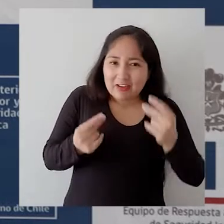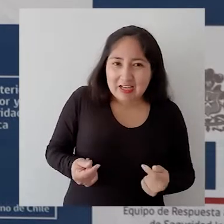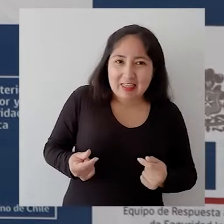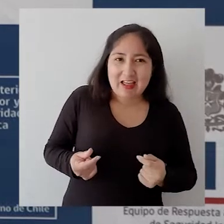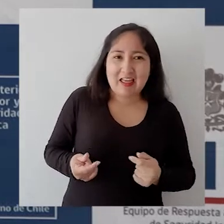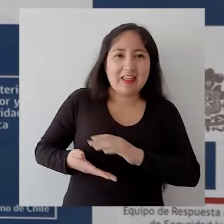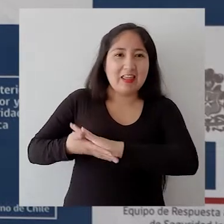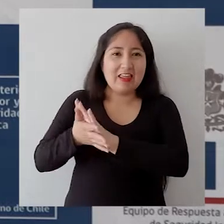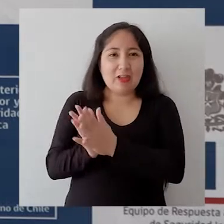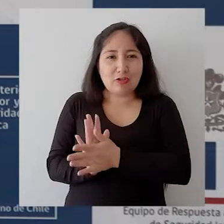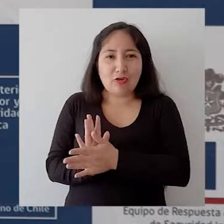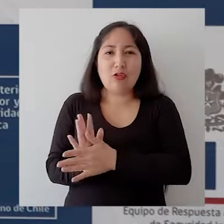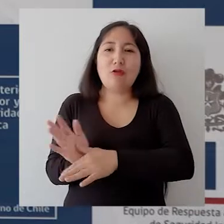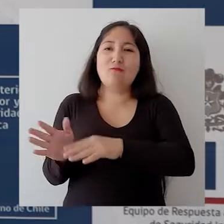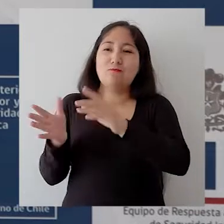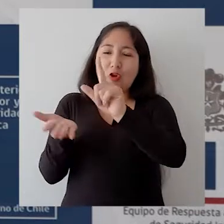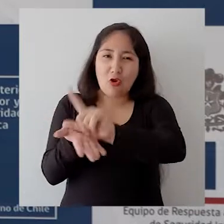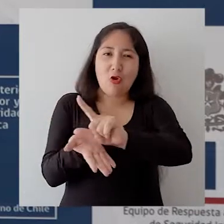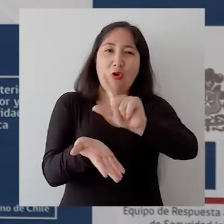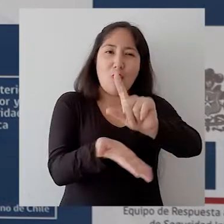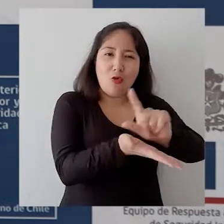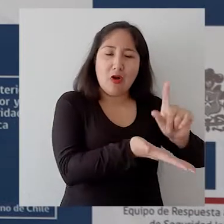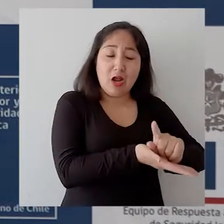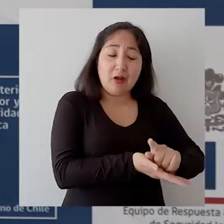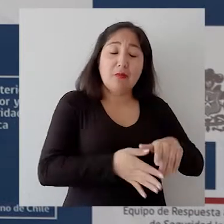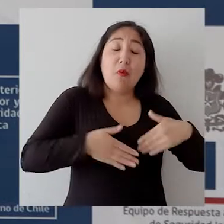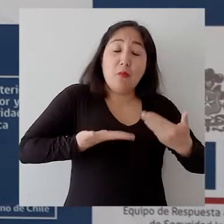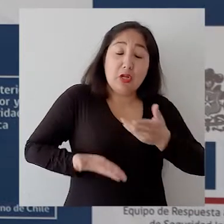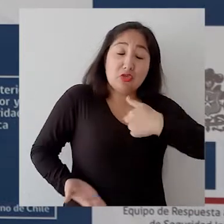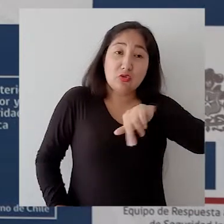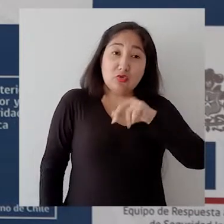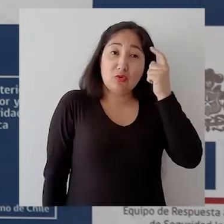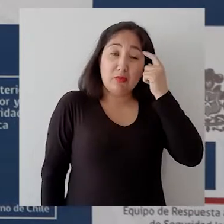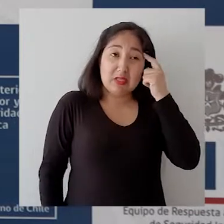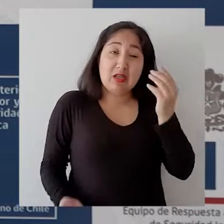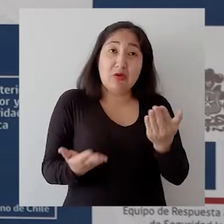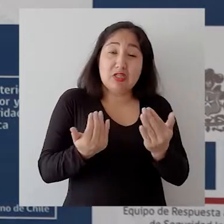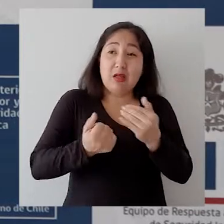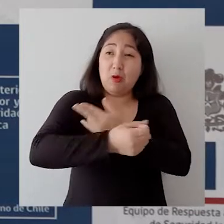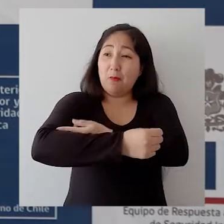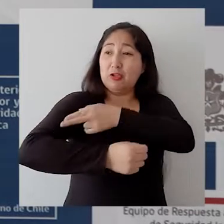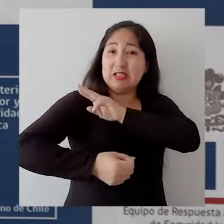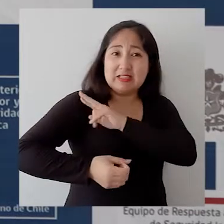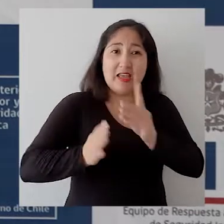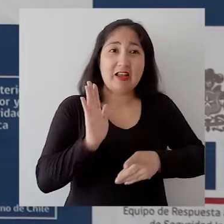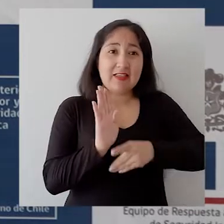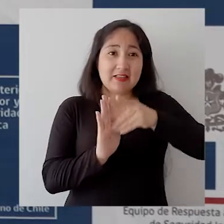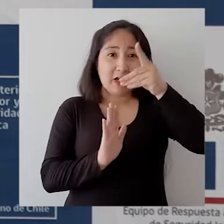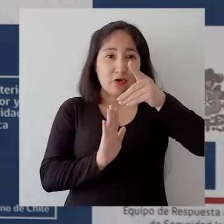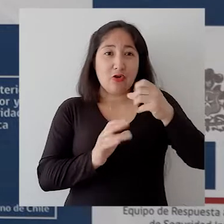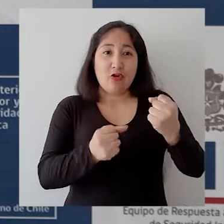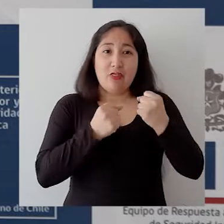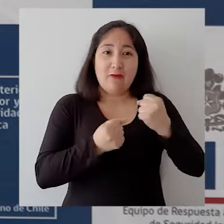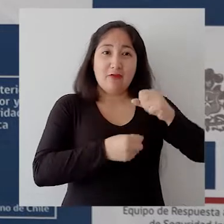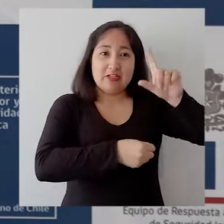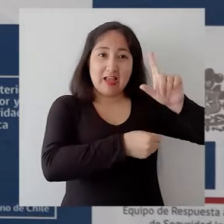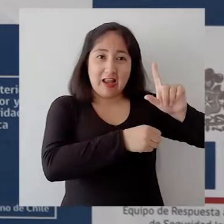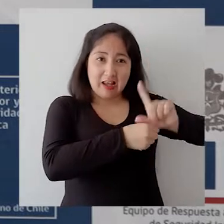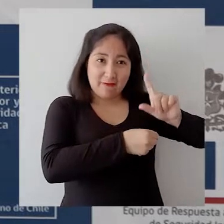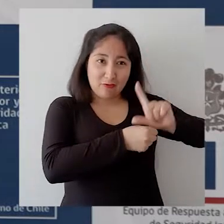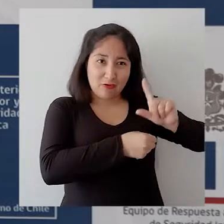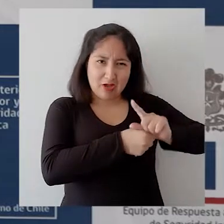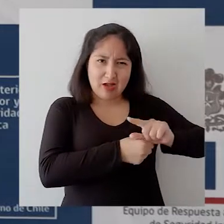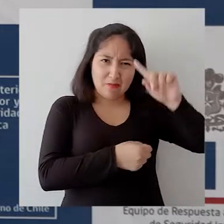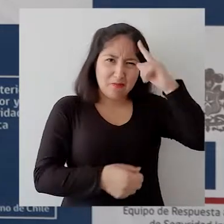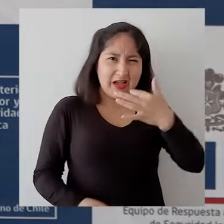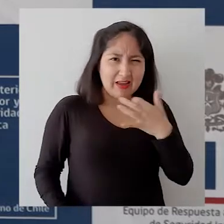de los Estados miembros y es por ello que creemos que necesitamos potenciar el desarrollo de fuerza laboral en ciberseguridad